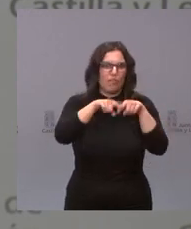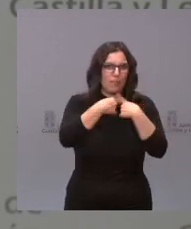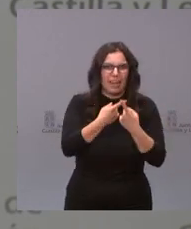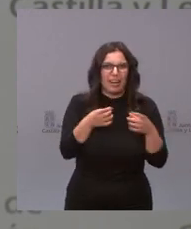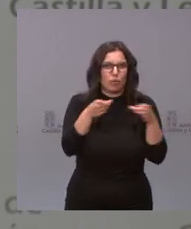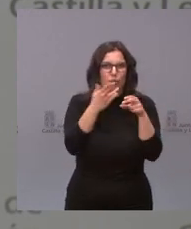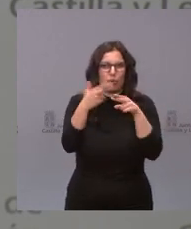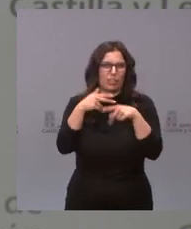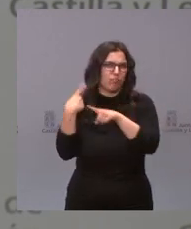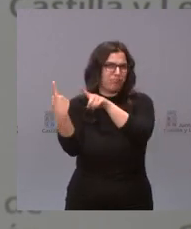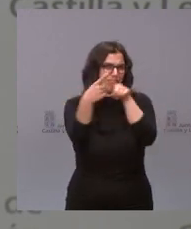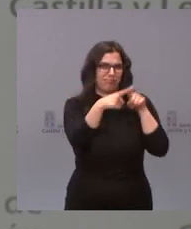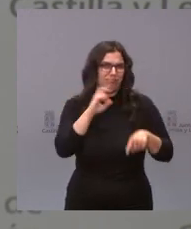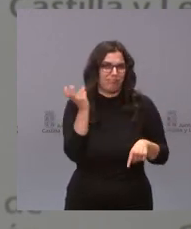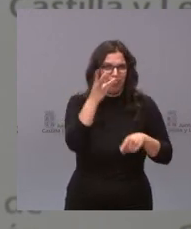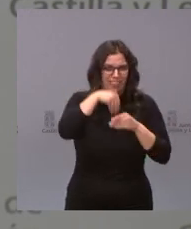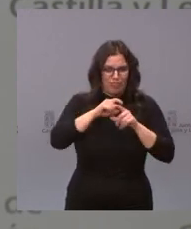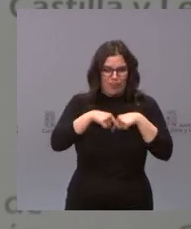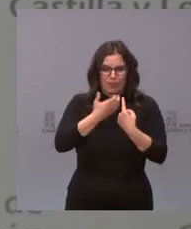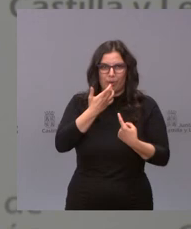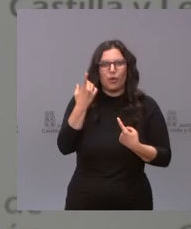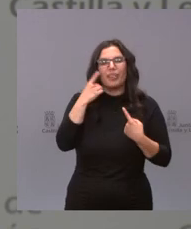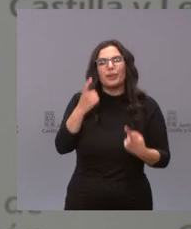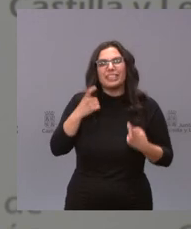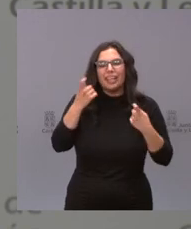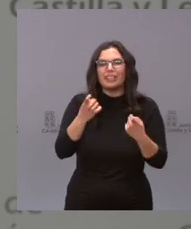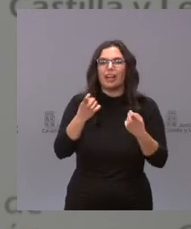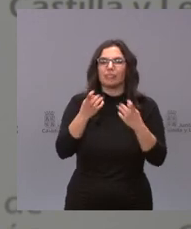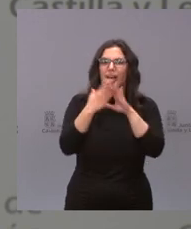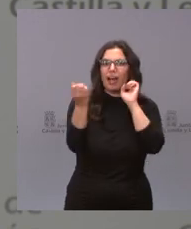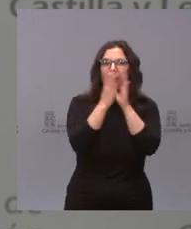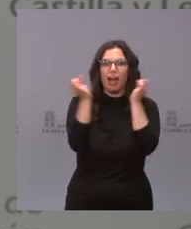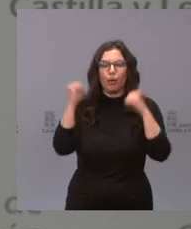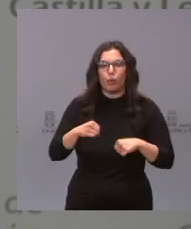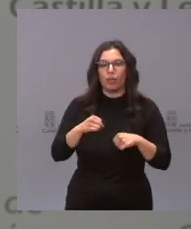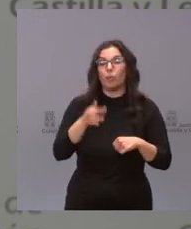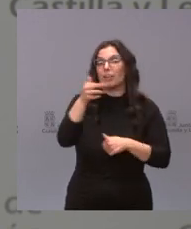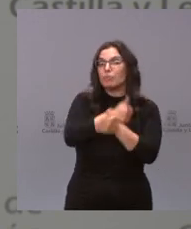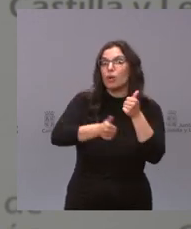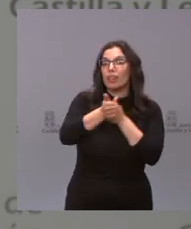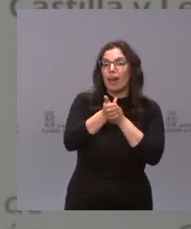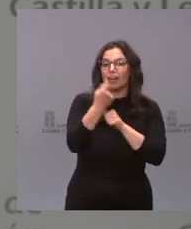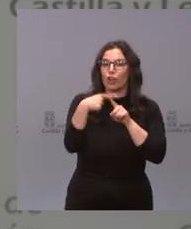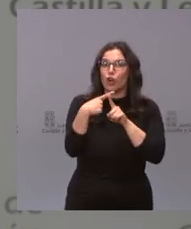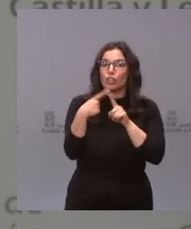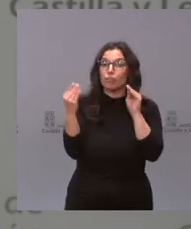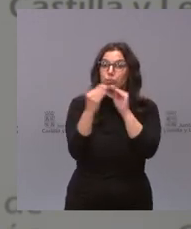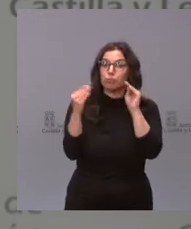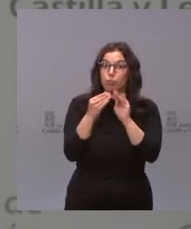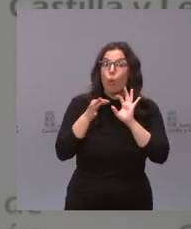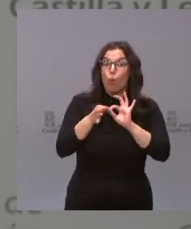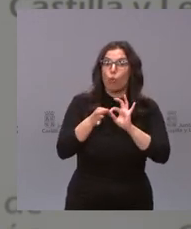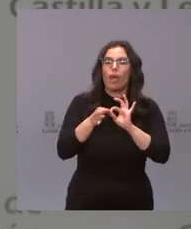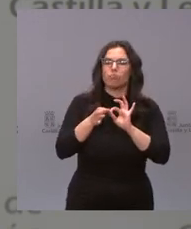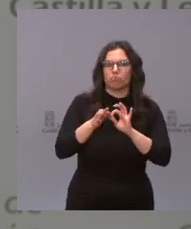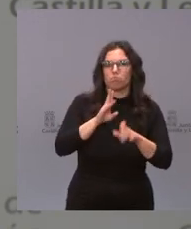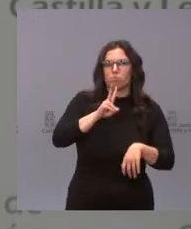políticos lo que tenemos que intentar hacer es llegar a acuerdos y ponernos como prioridad aquello que nos une creo que el acuerdo de gobierno en Castilla y